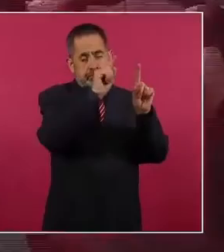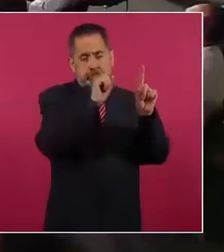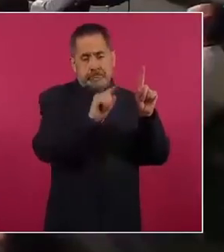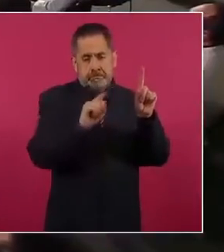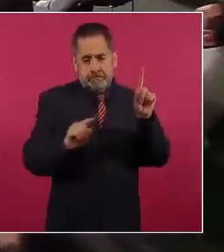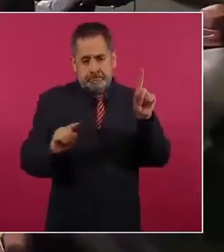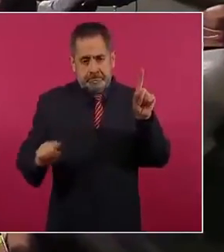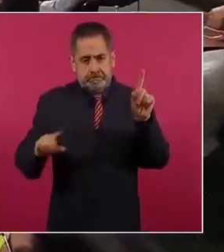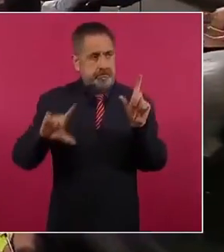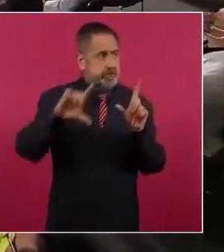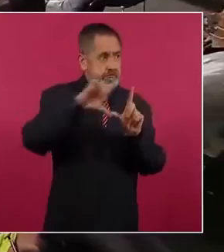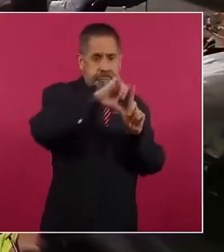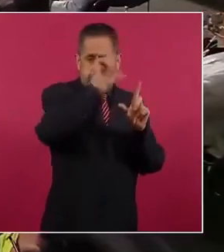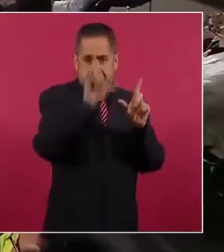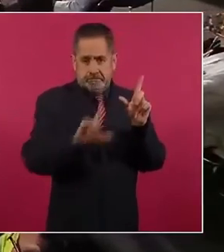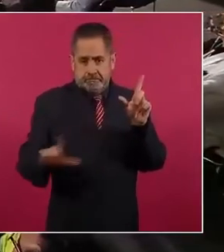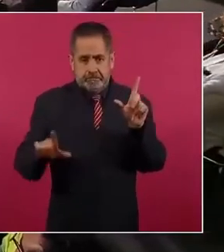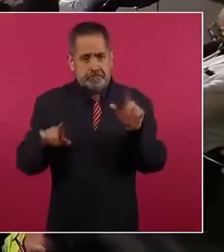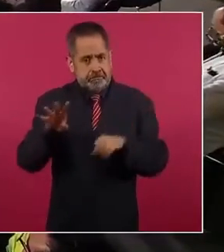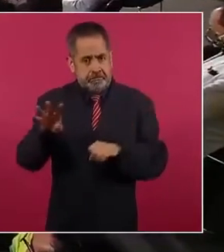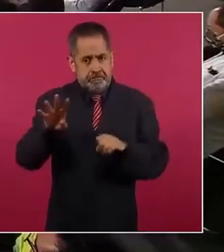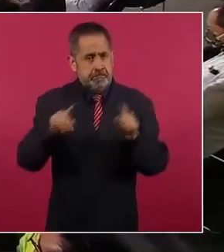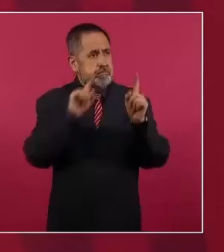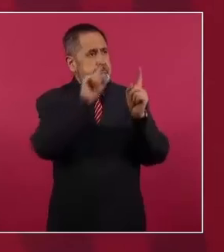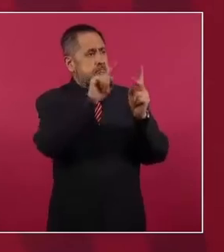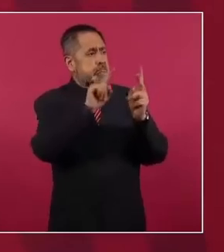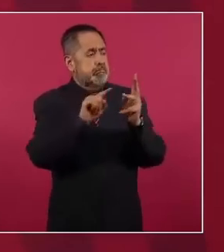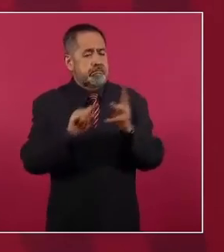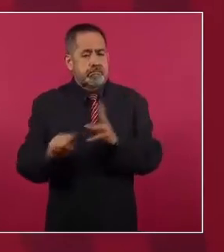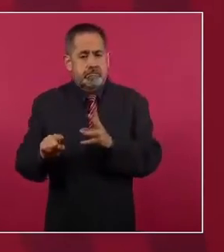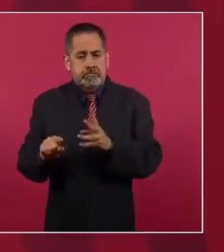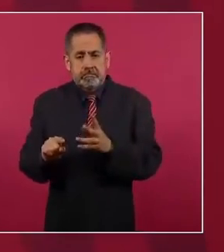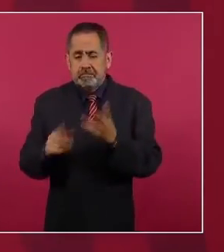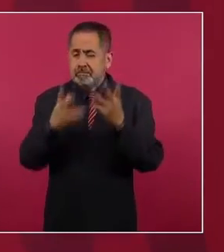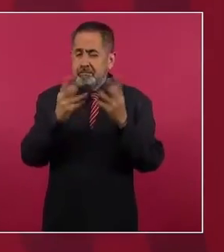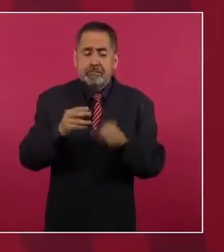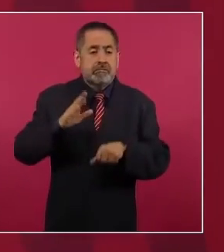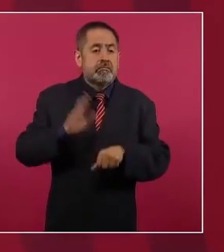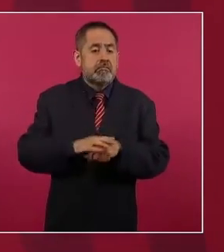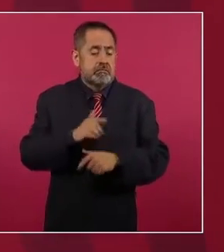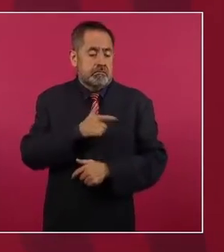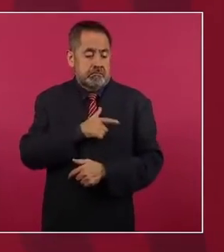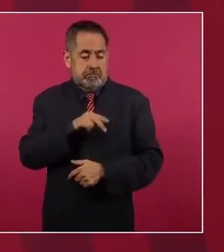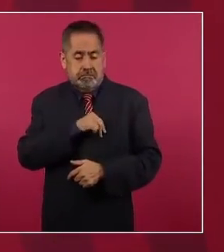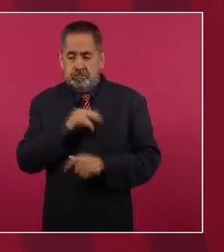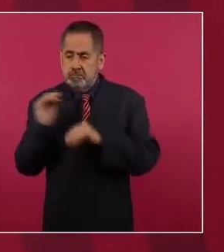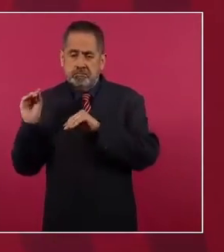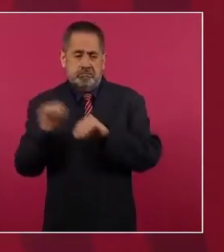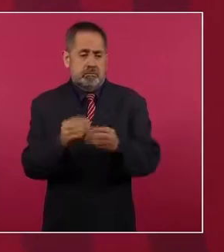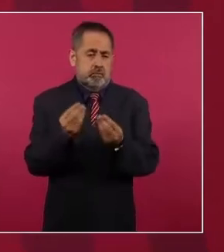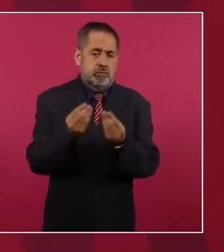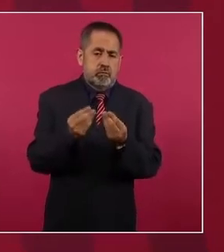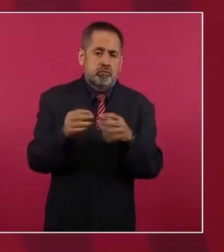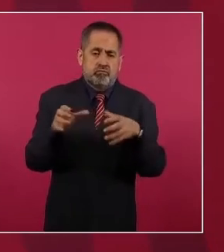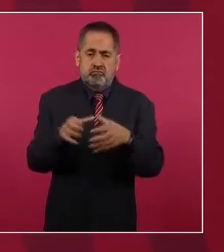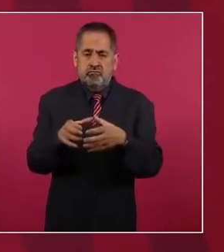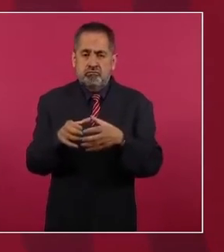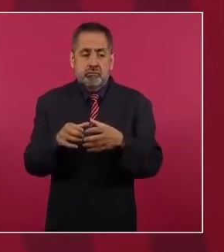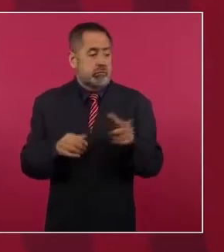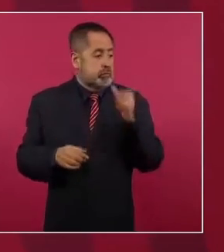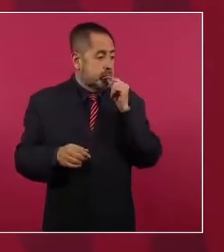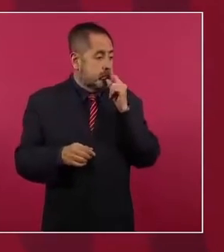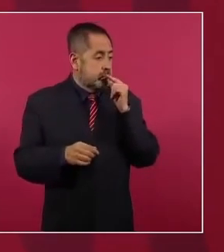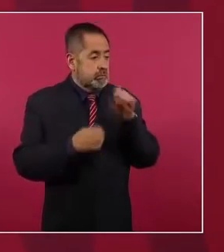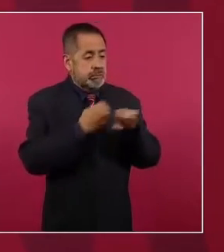República en donde hay más elementos de la Guardia Nacional que